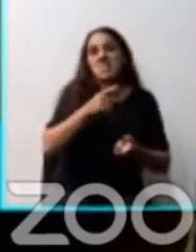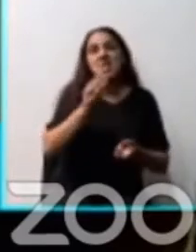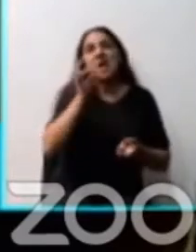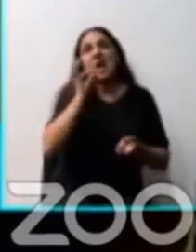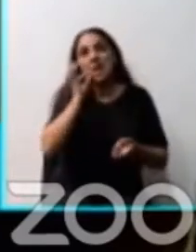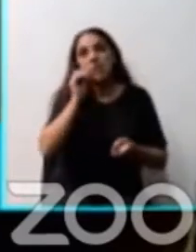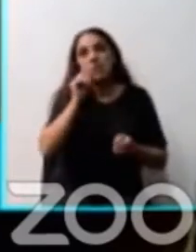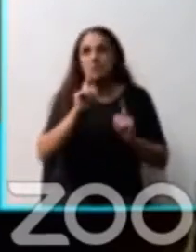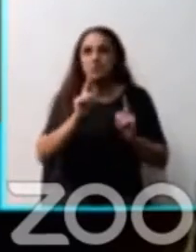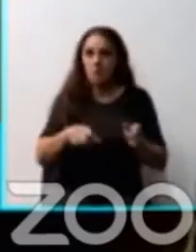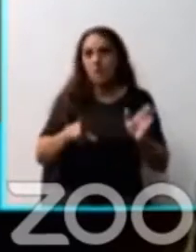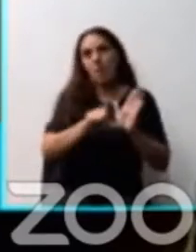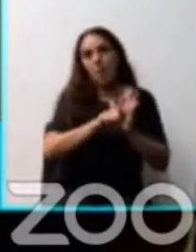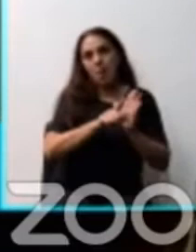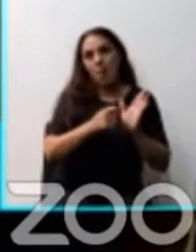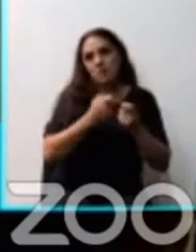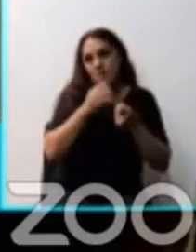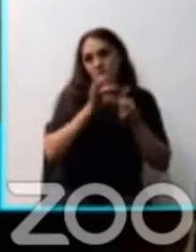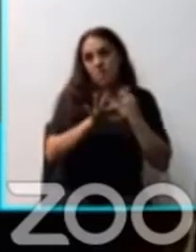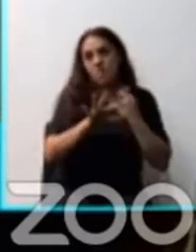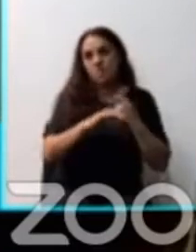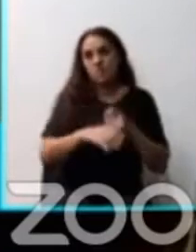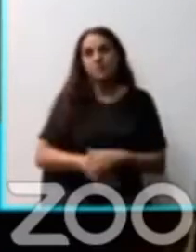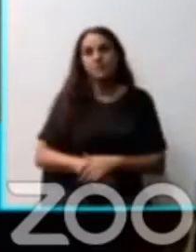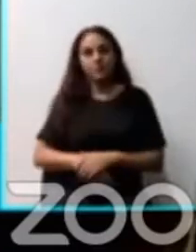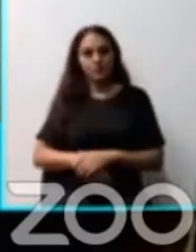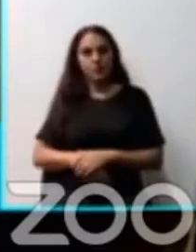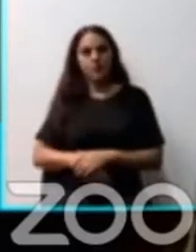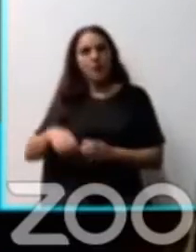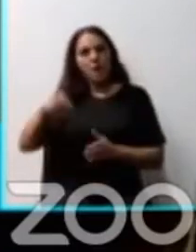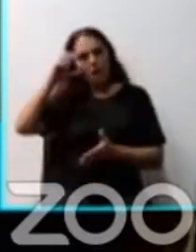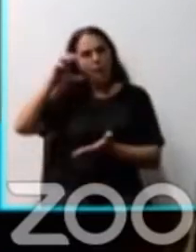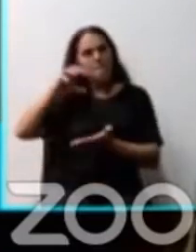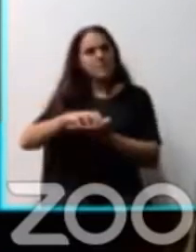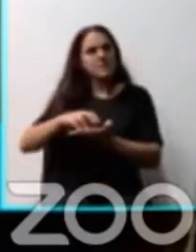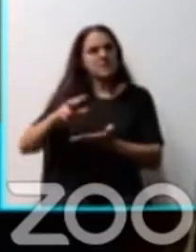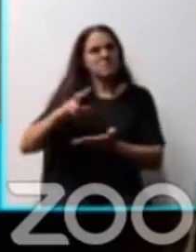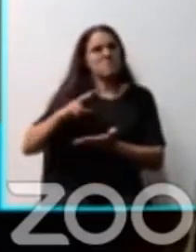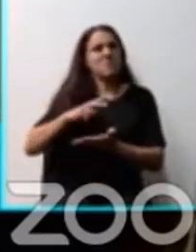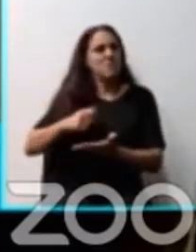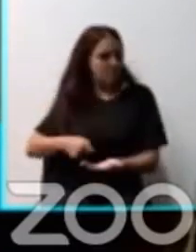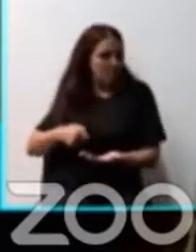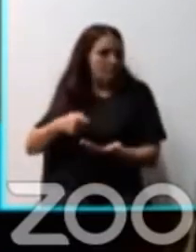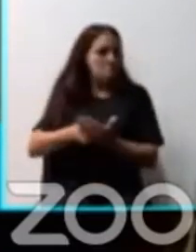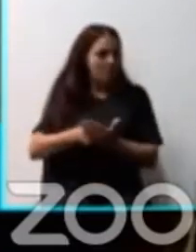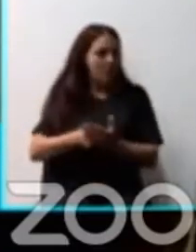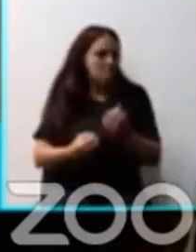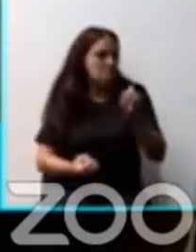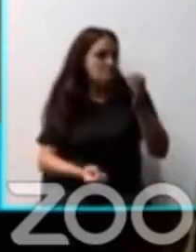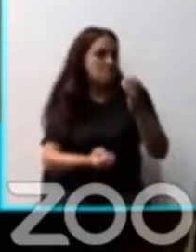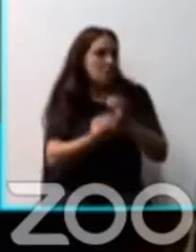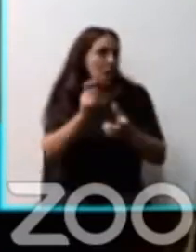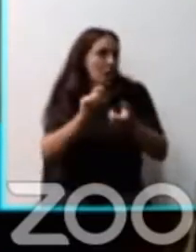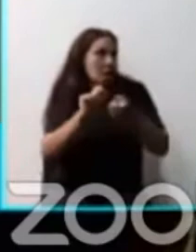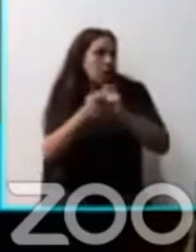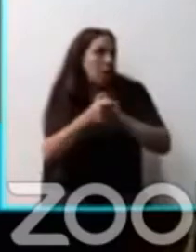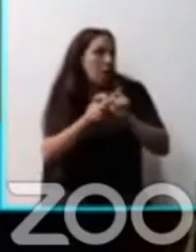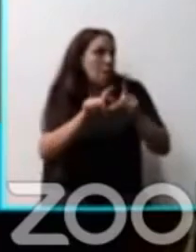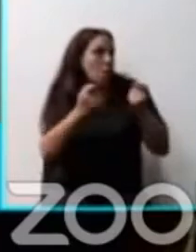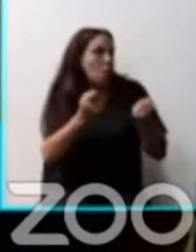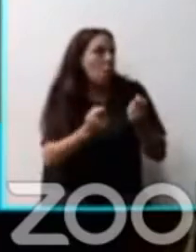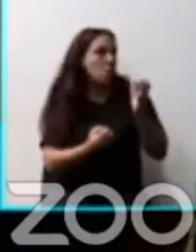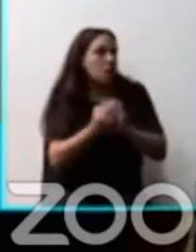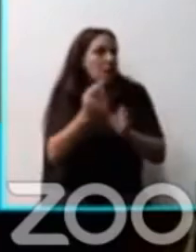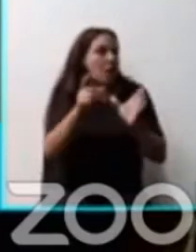leyes. Las grandes constructoras pagan, se les hace una ley a su medida, se cambia el código y pueden